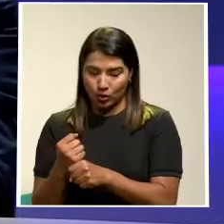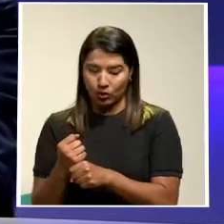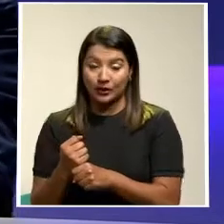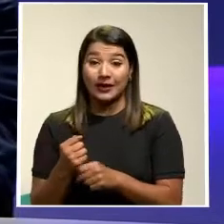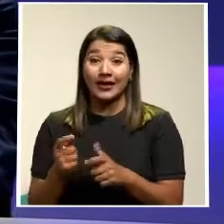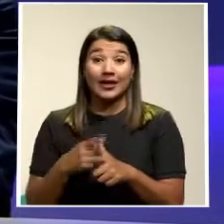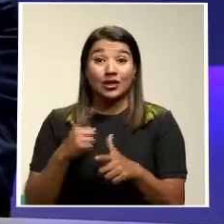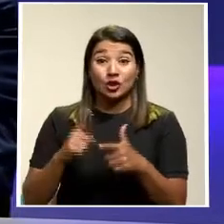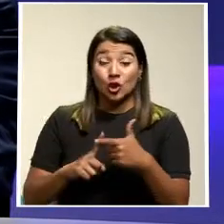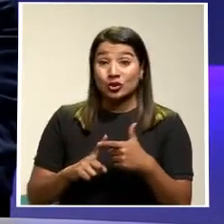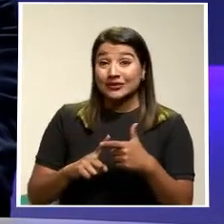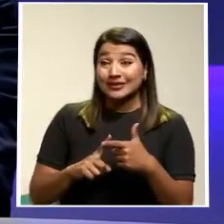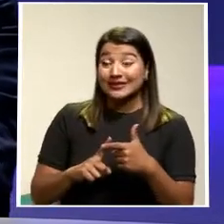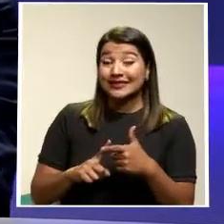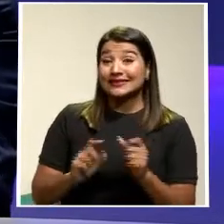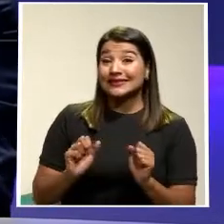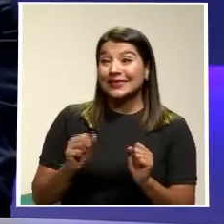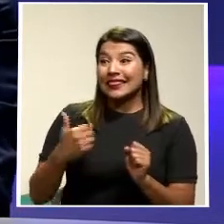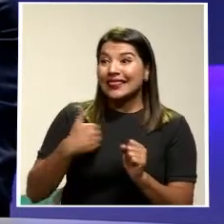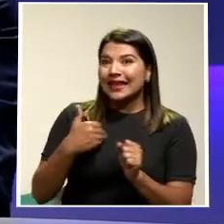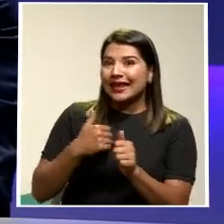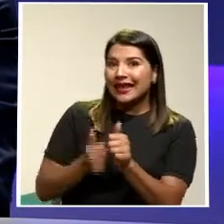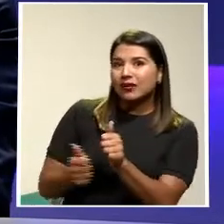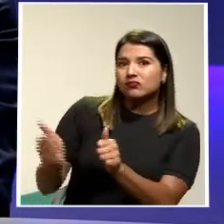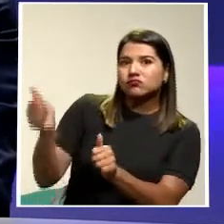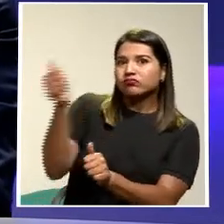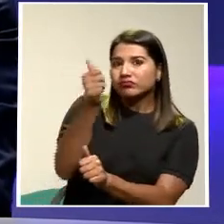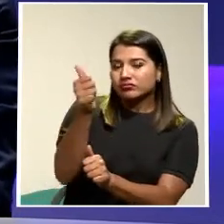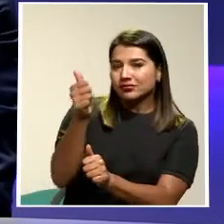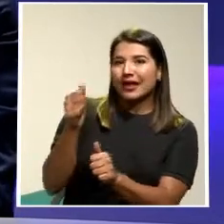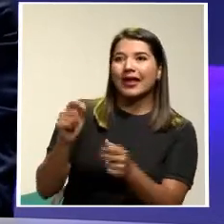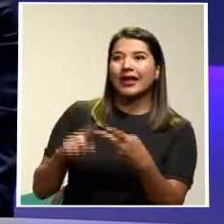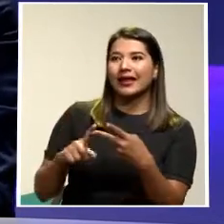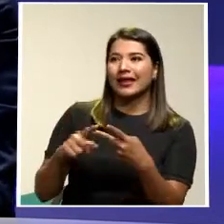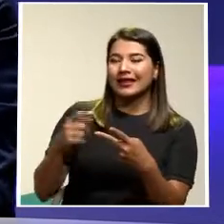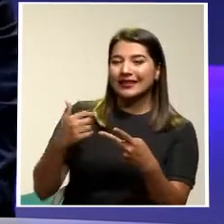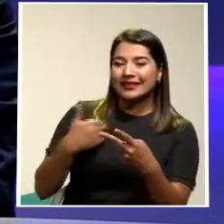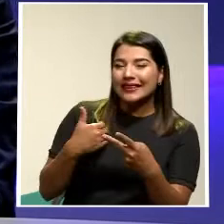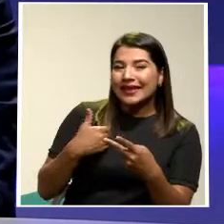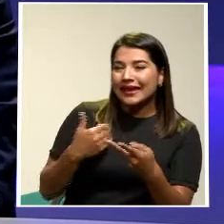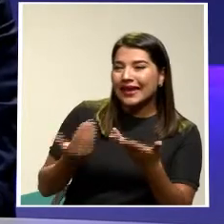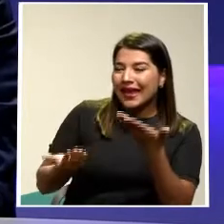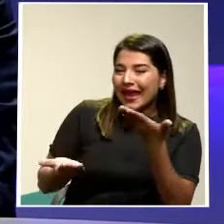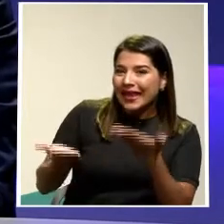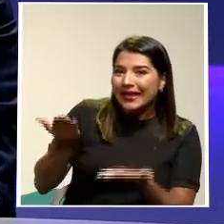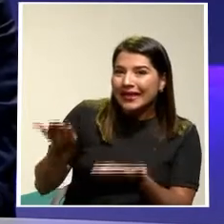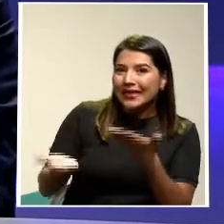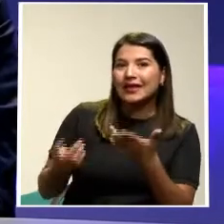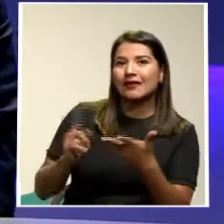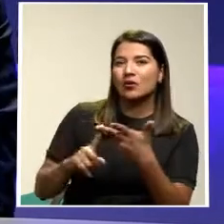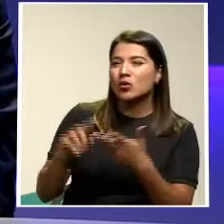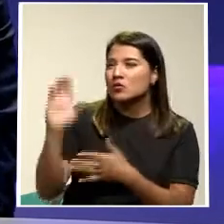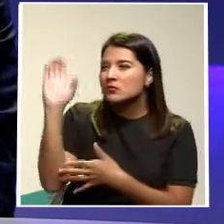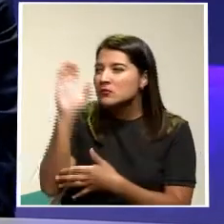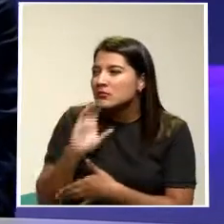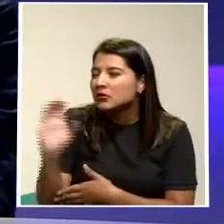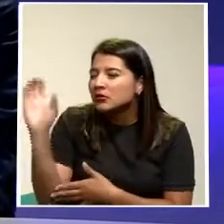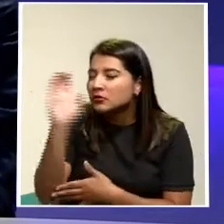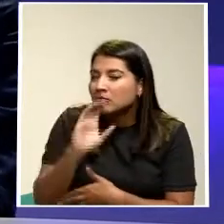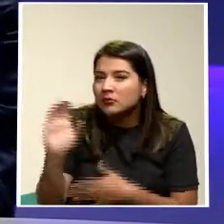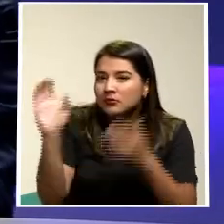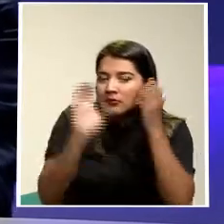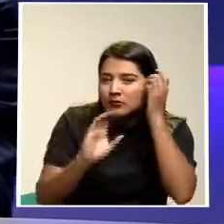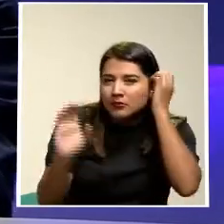Esa subordinación Ese equilibrio Esa búsqueda Casi con un bisturí De sensibilidad